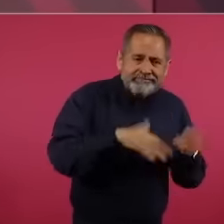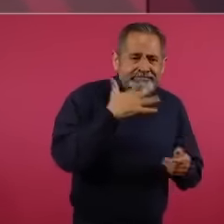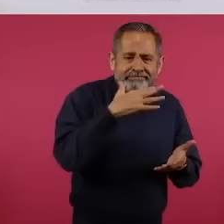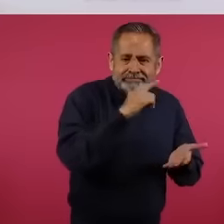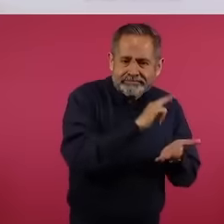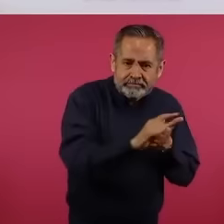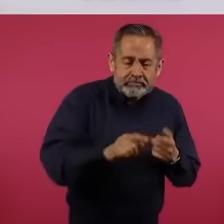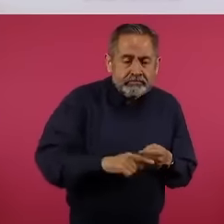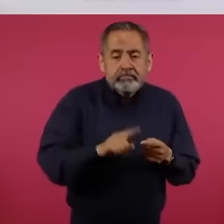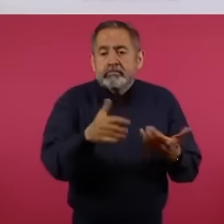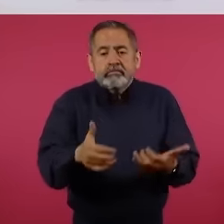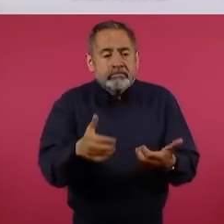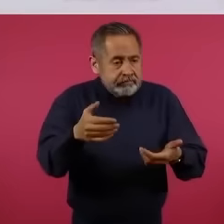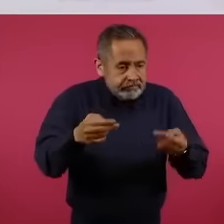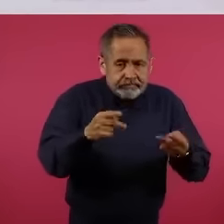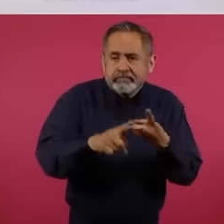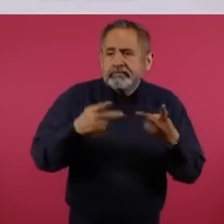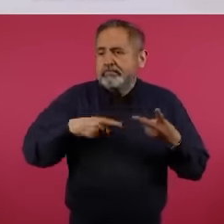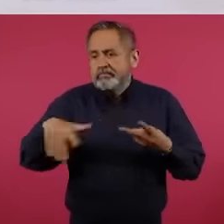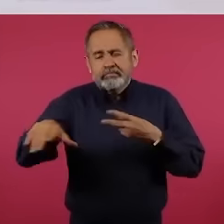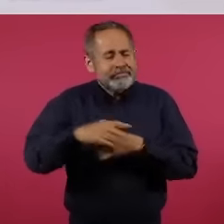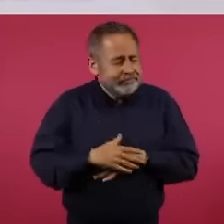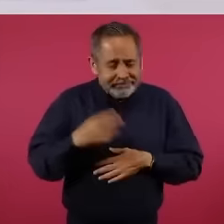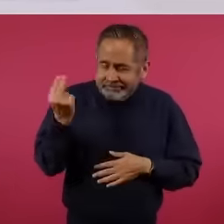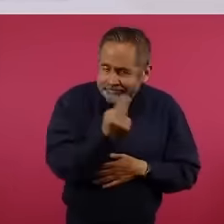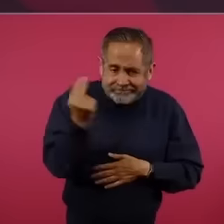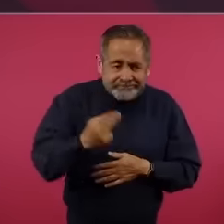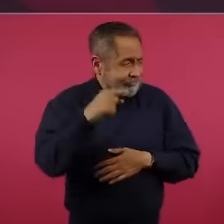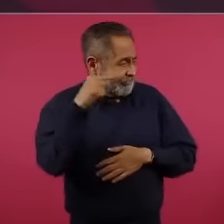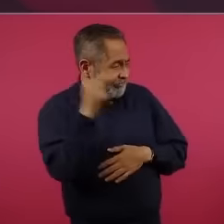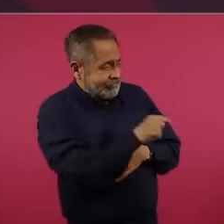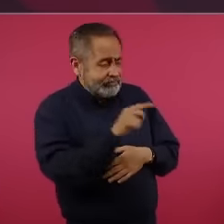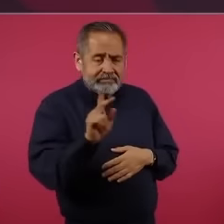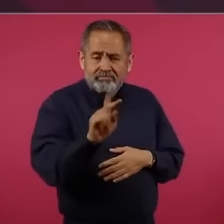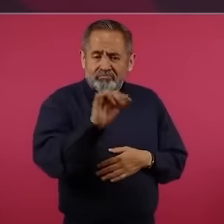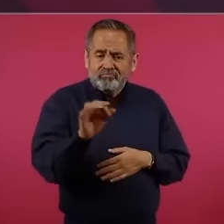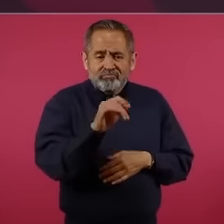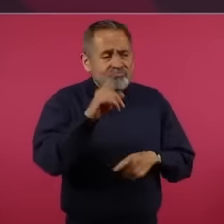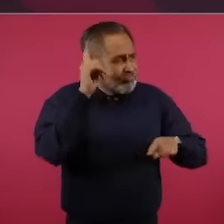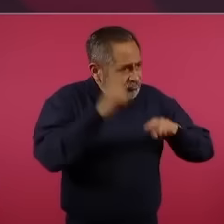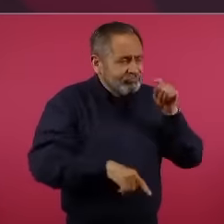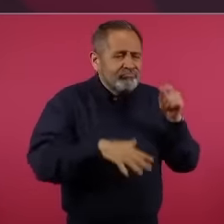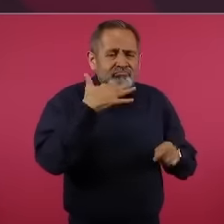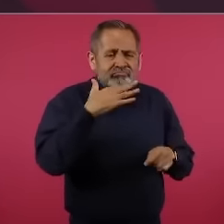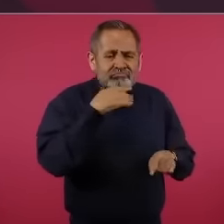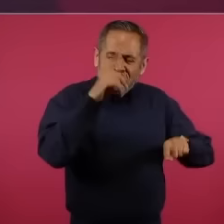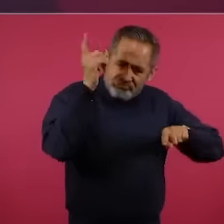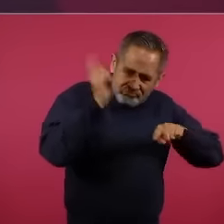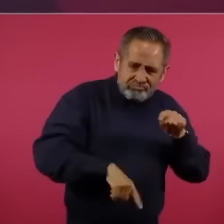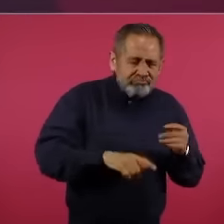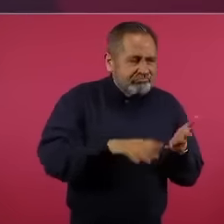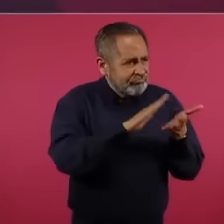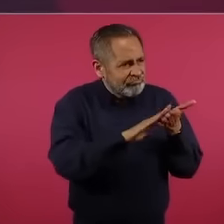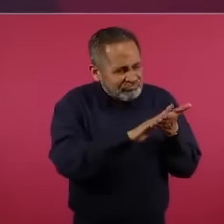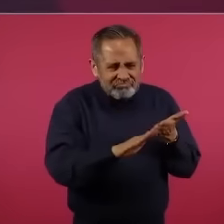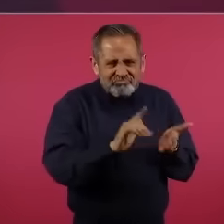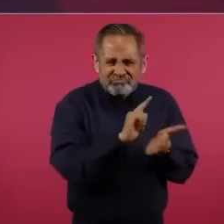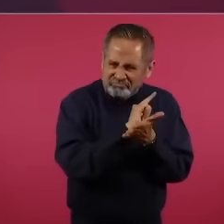los comerciantes, desde luego a los ciudadanos, a todos, que no haya corrupción,